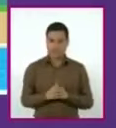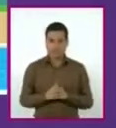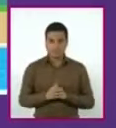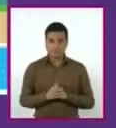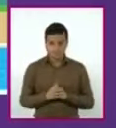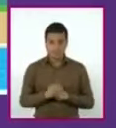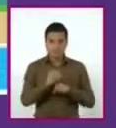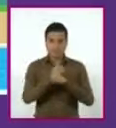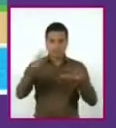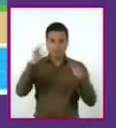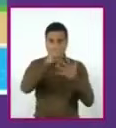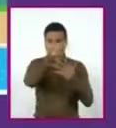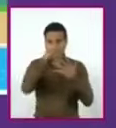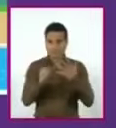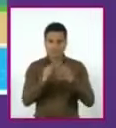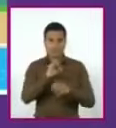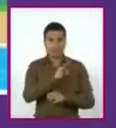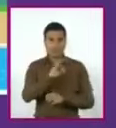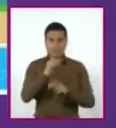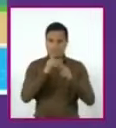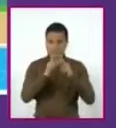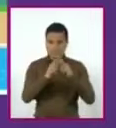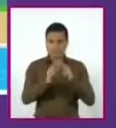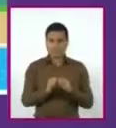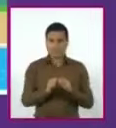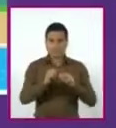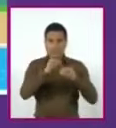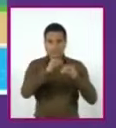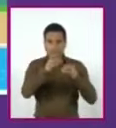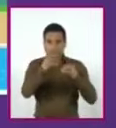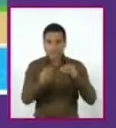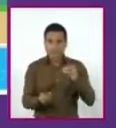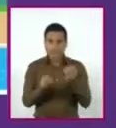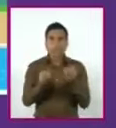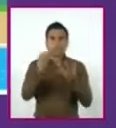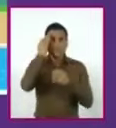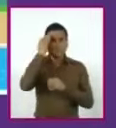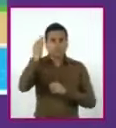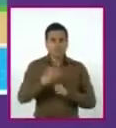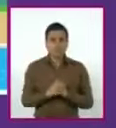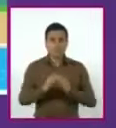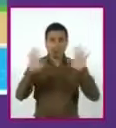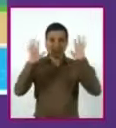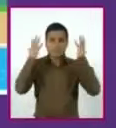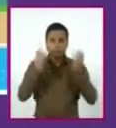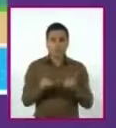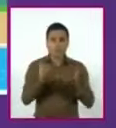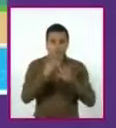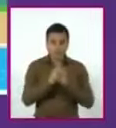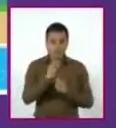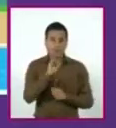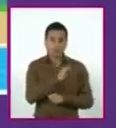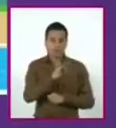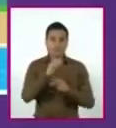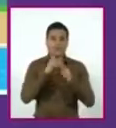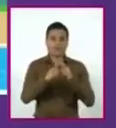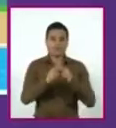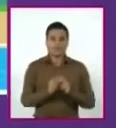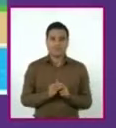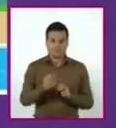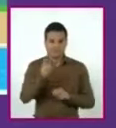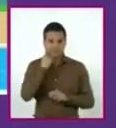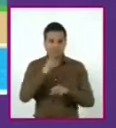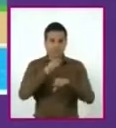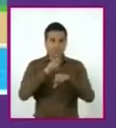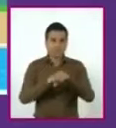datos que tenemos, podemos calcular el tiempo que tarda Paola en llegar al agua y la velocidad con la que impacta en ella. Para conocer el